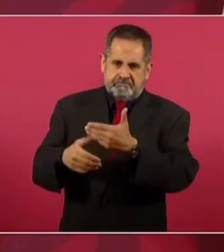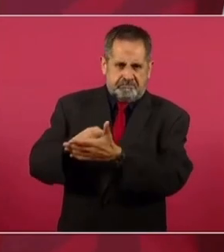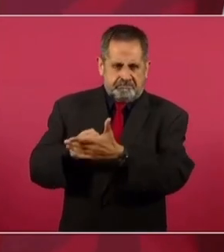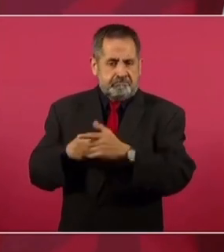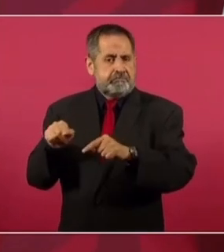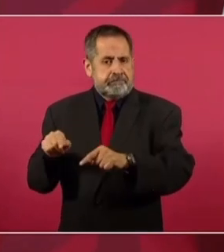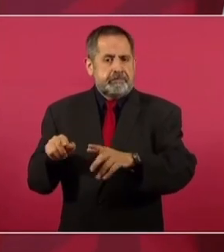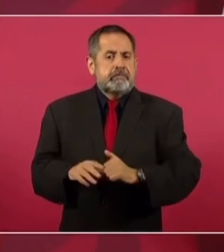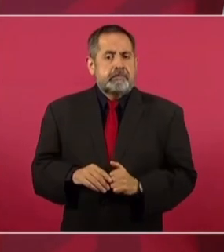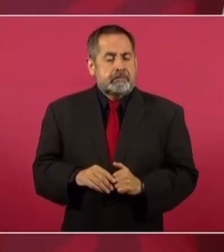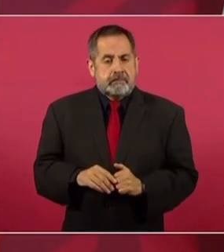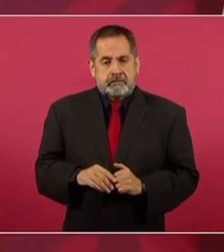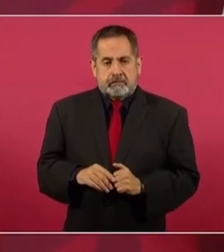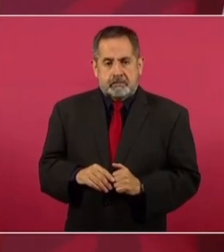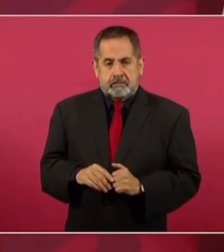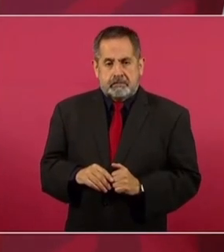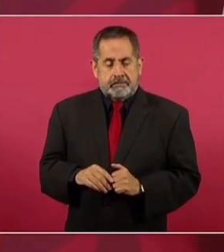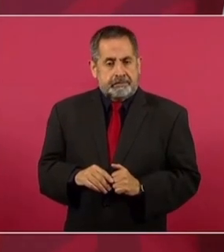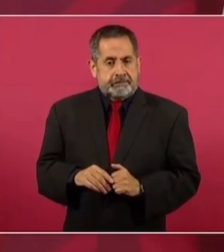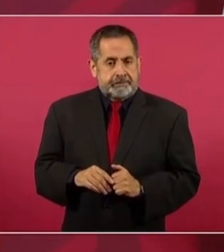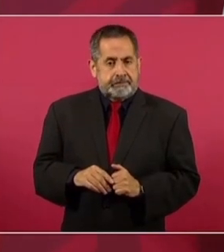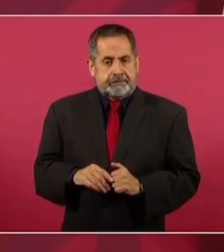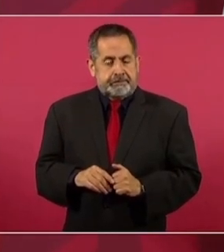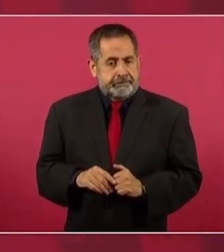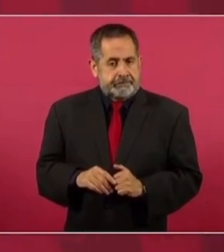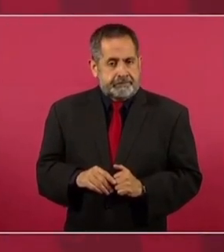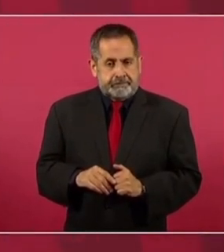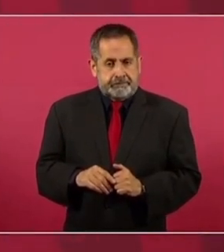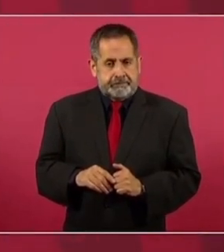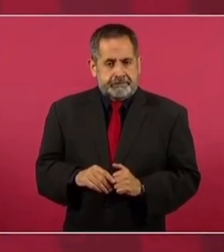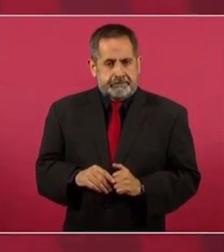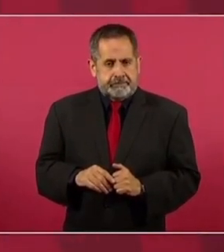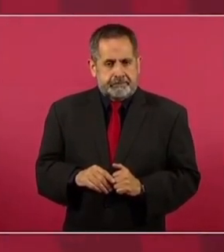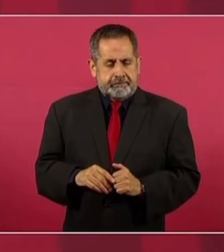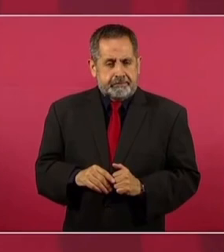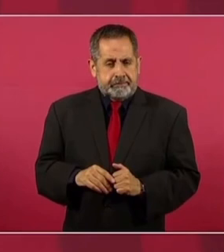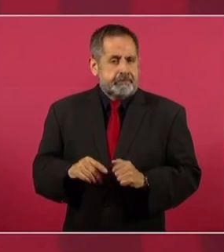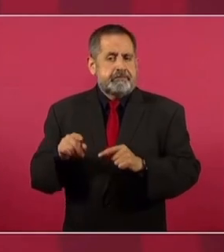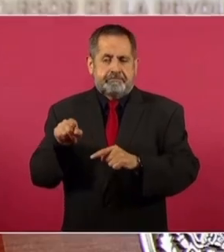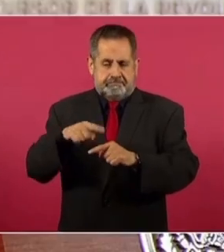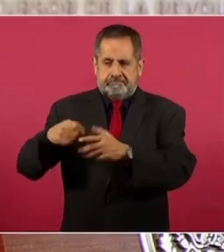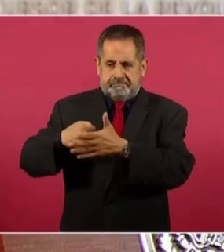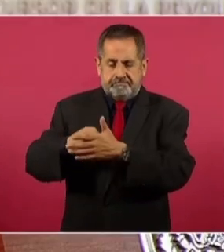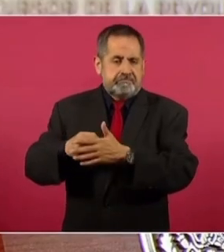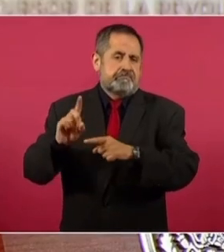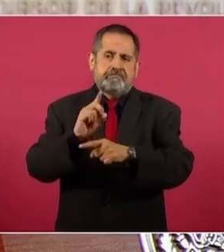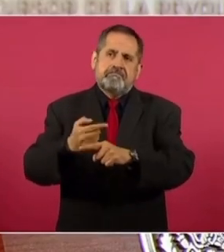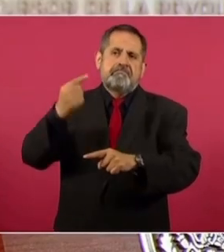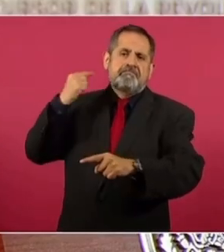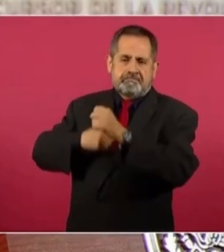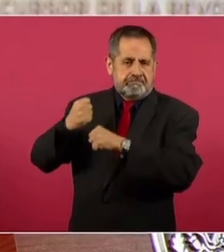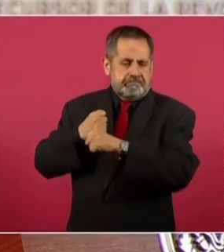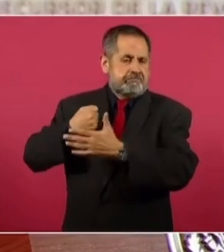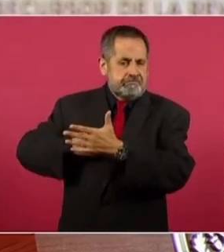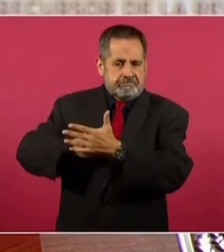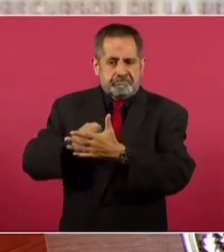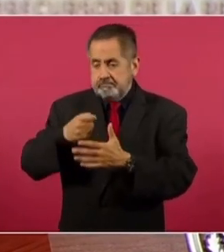que viene de tiempo atrás. Los